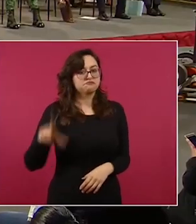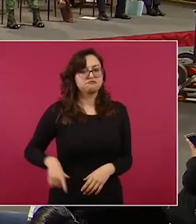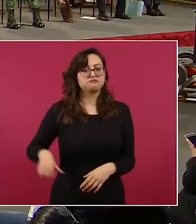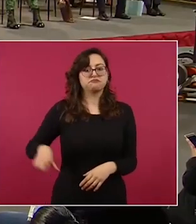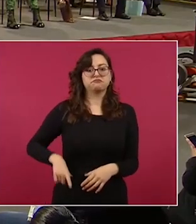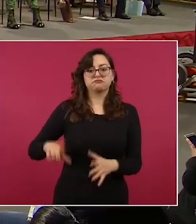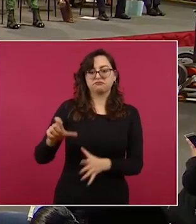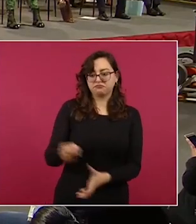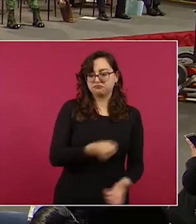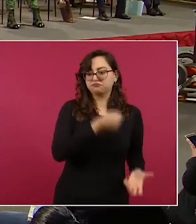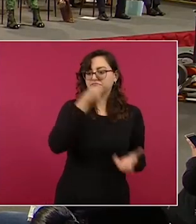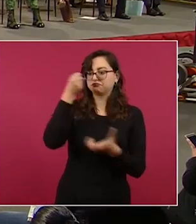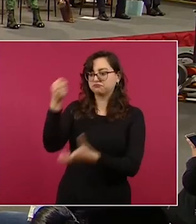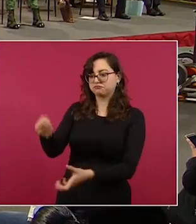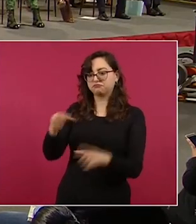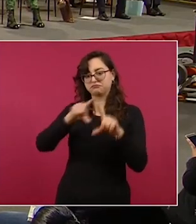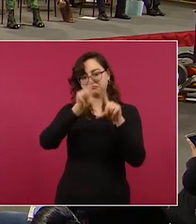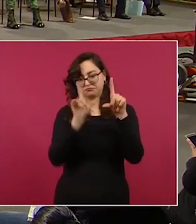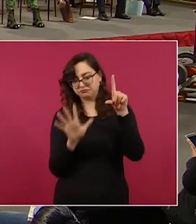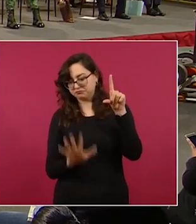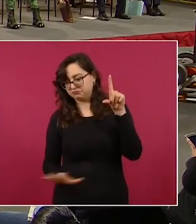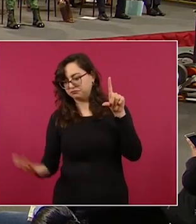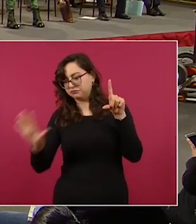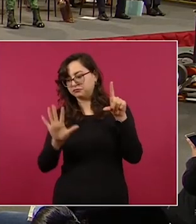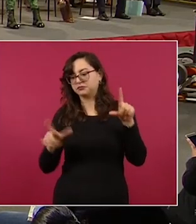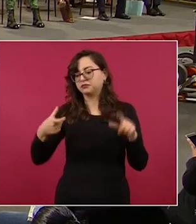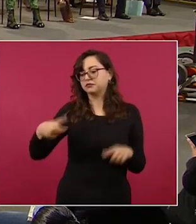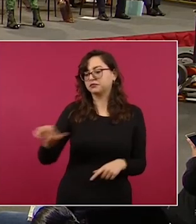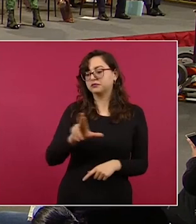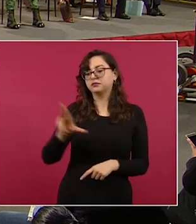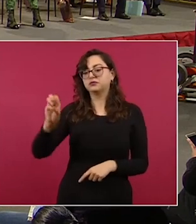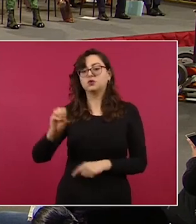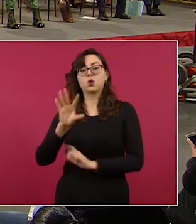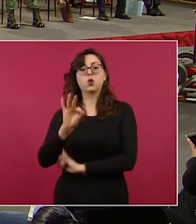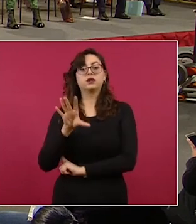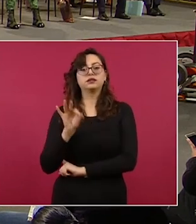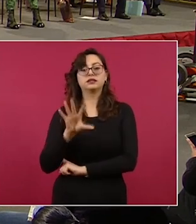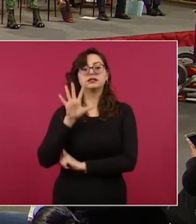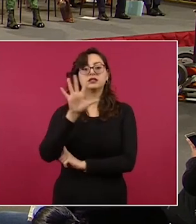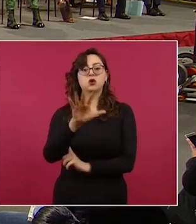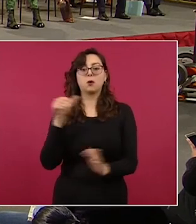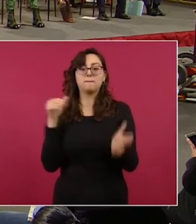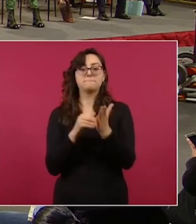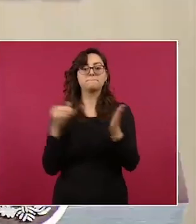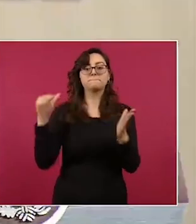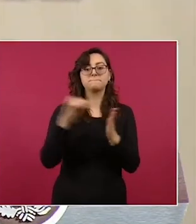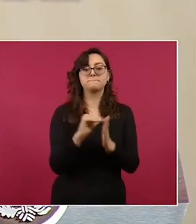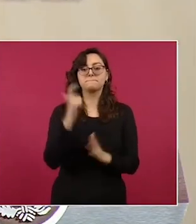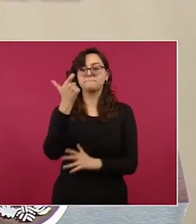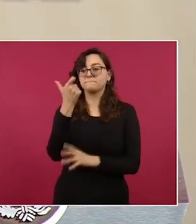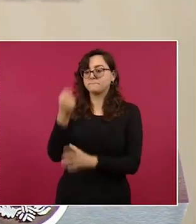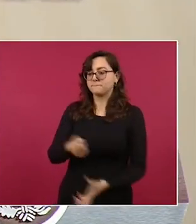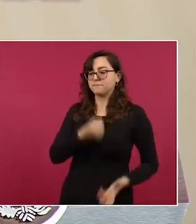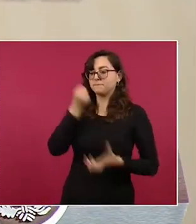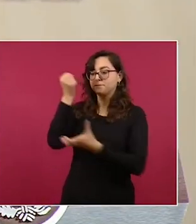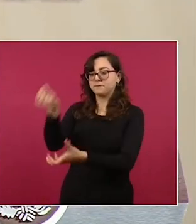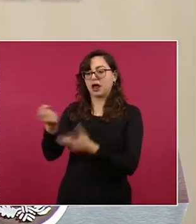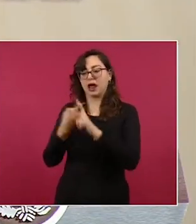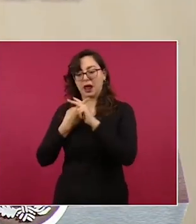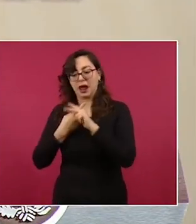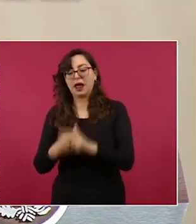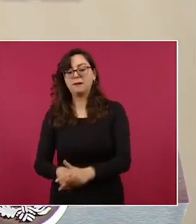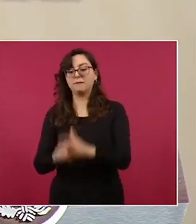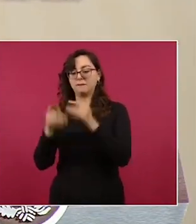en la península y en particular en nuestro estado en Quintana Roo, por alrededor de 45 mil millones de pesos, será un parteaguas,